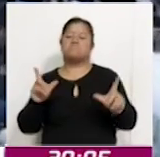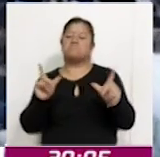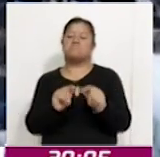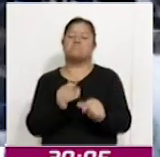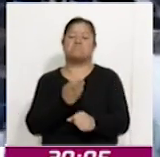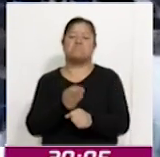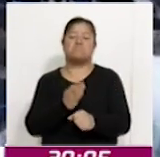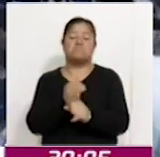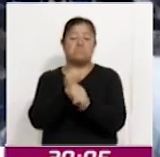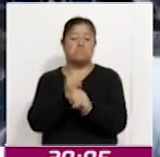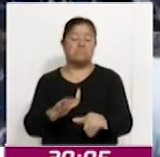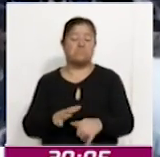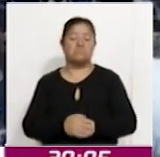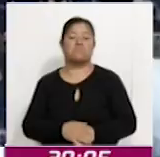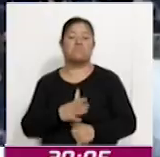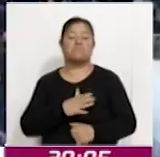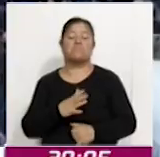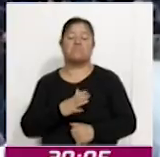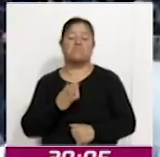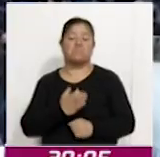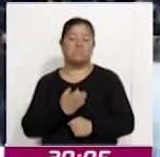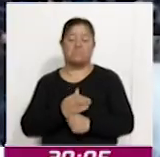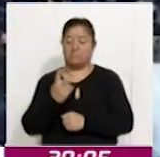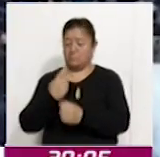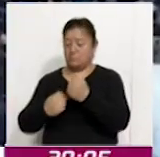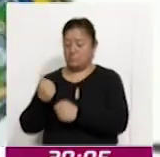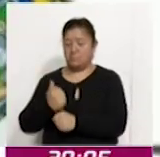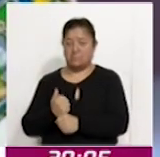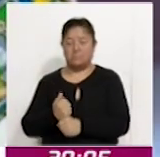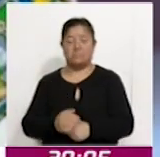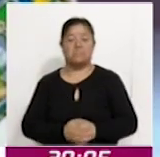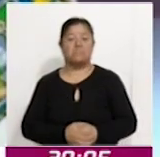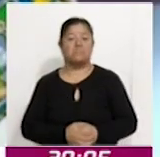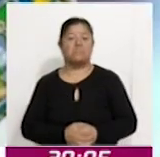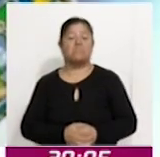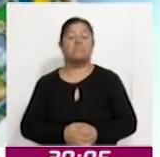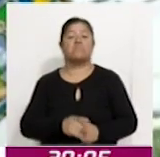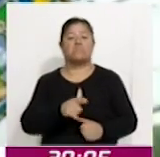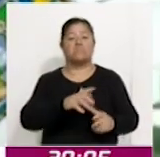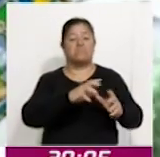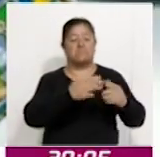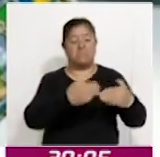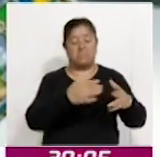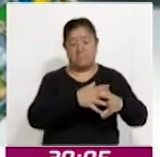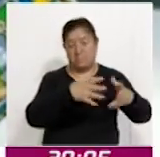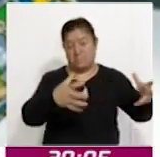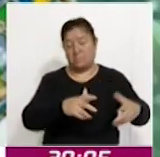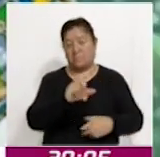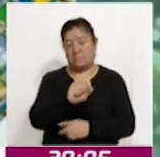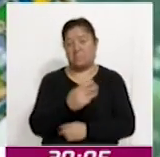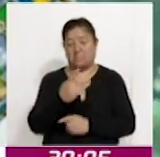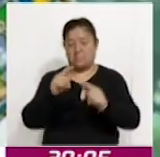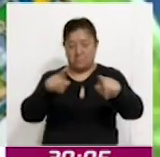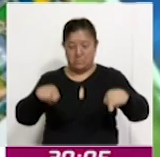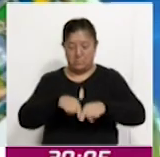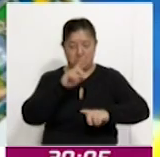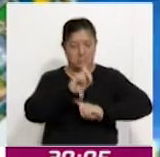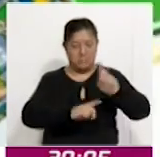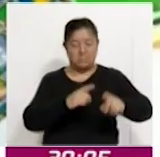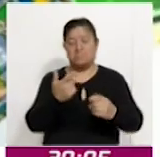este informe, tenemos que en resumen en estos dos años se construyeron una central de abastos, 23 unidades deportivas,